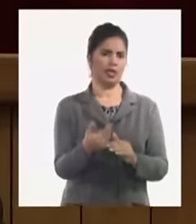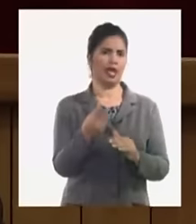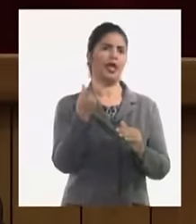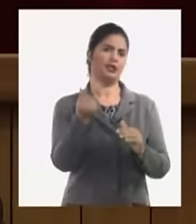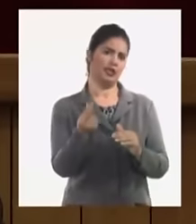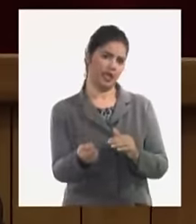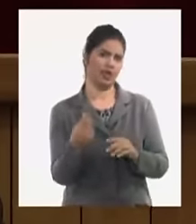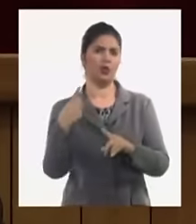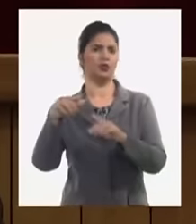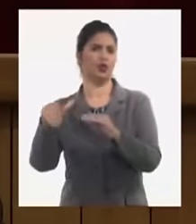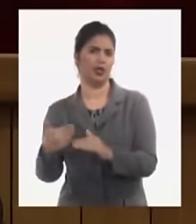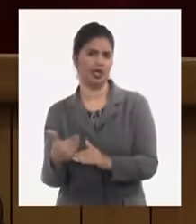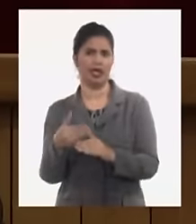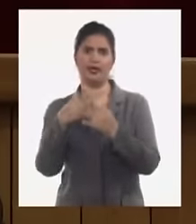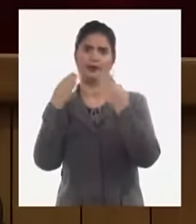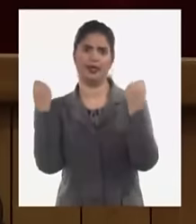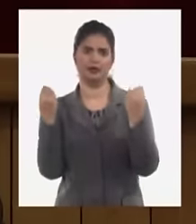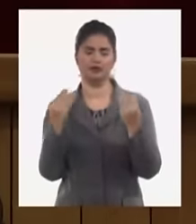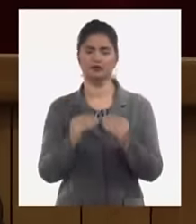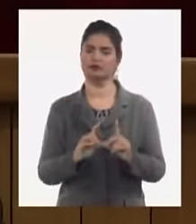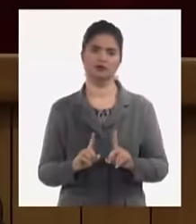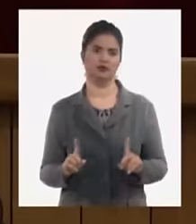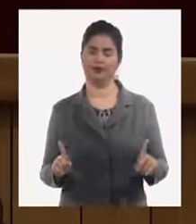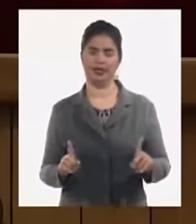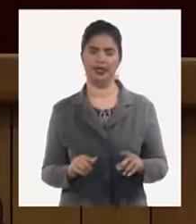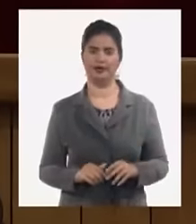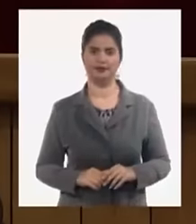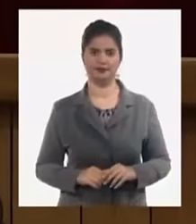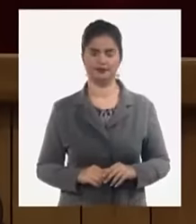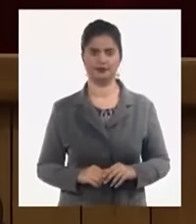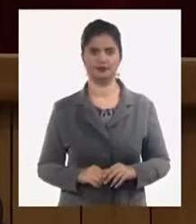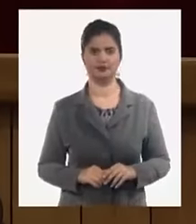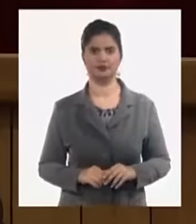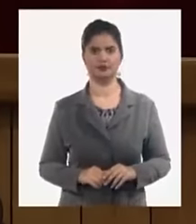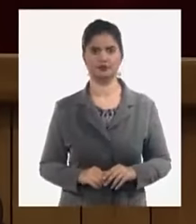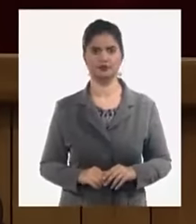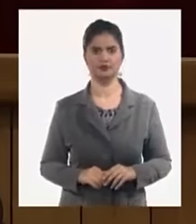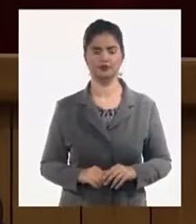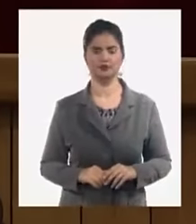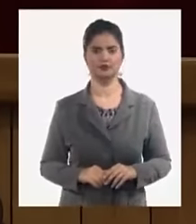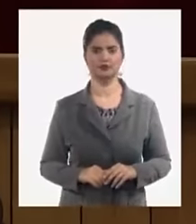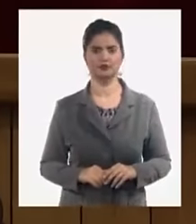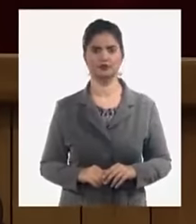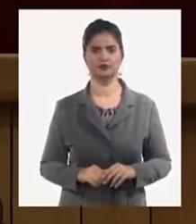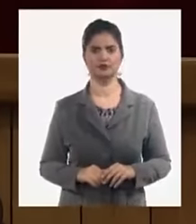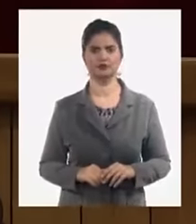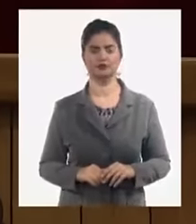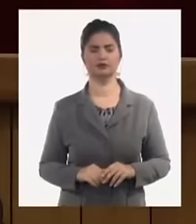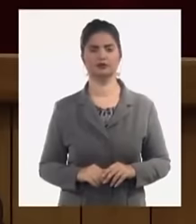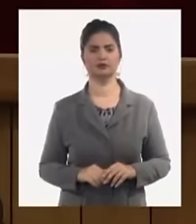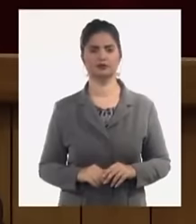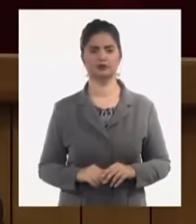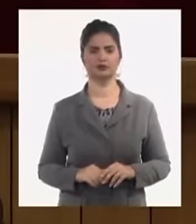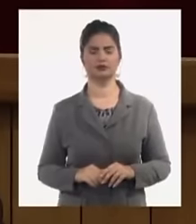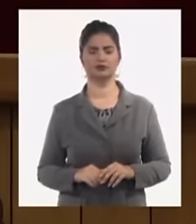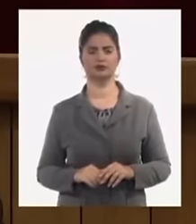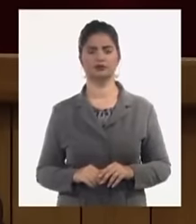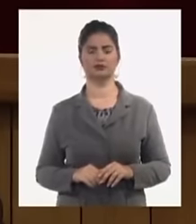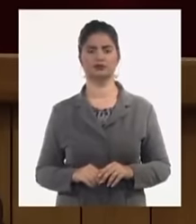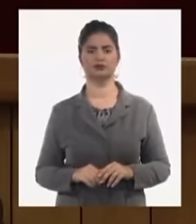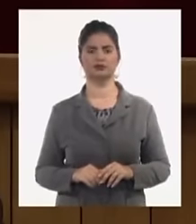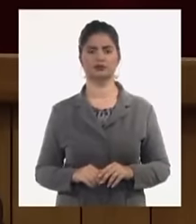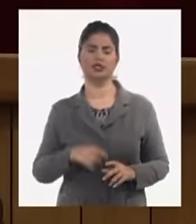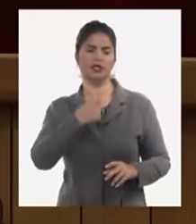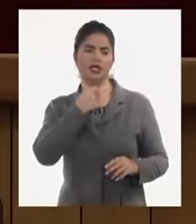como nos van a conocer no hay MIPIMES lo que es diferir gastos donde está la cuenta capital es decir usted no puede cargarle